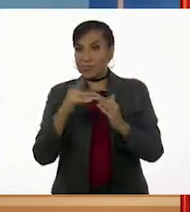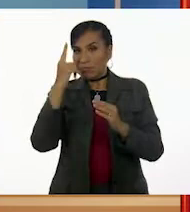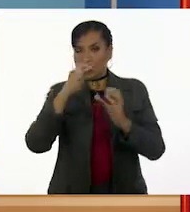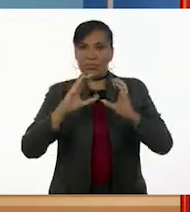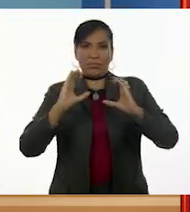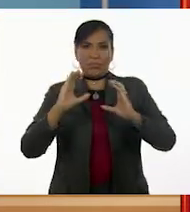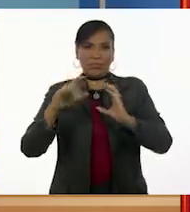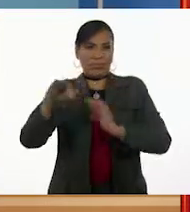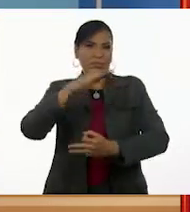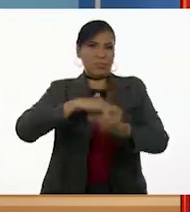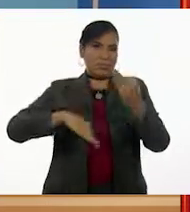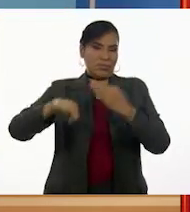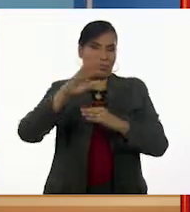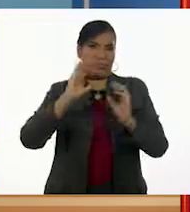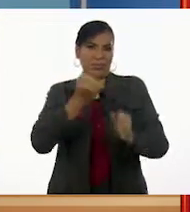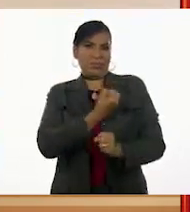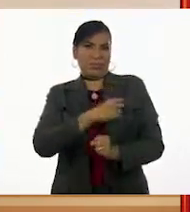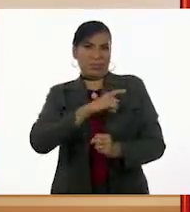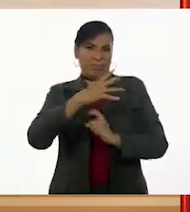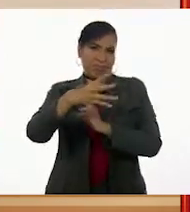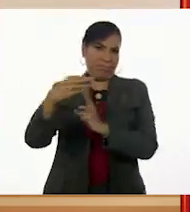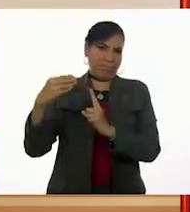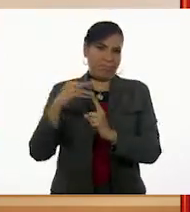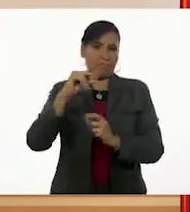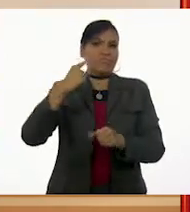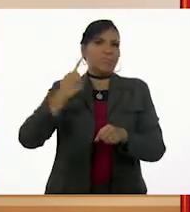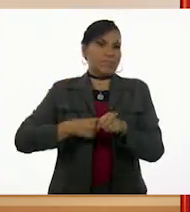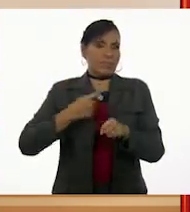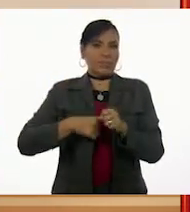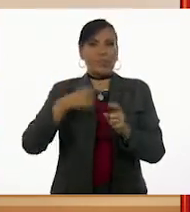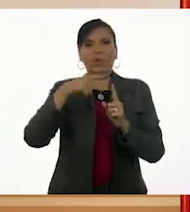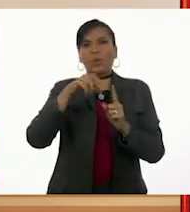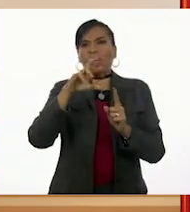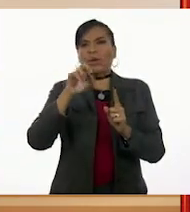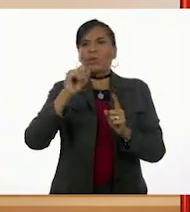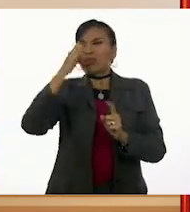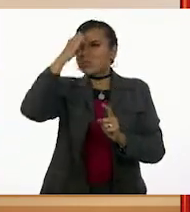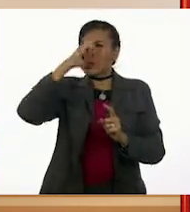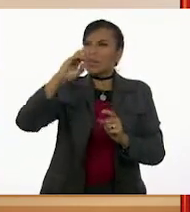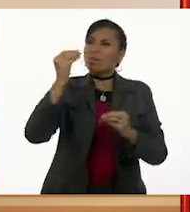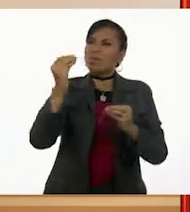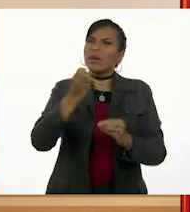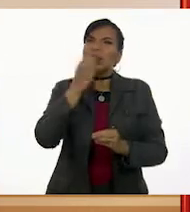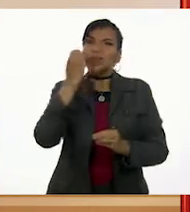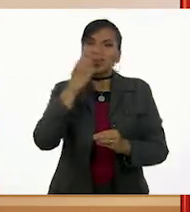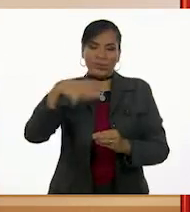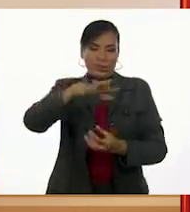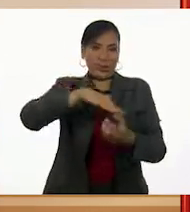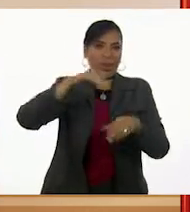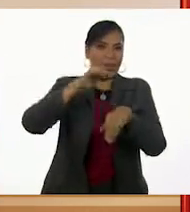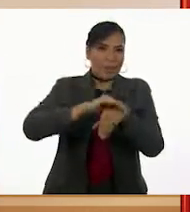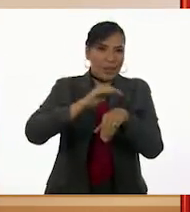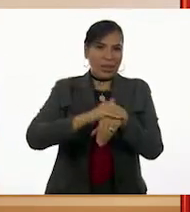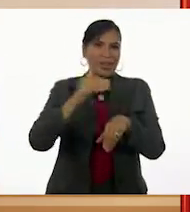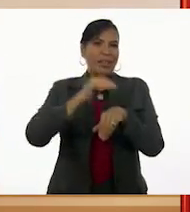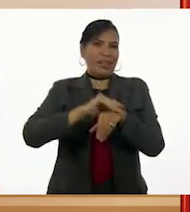mantener sanos y evitar el contagio. Roberto extrañaba mucho su escuela, sus amigas, a sus amigos y a su